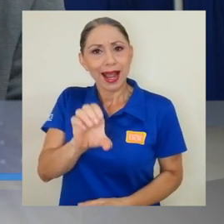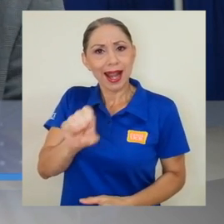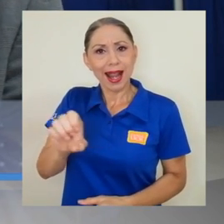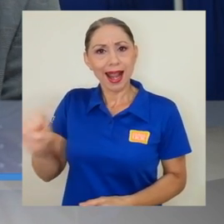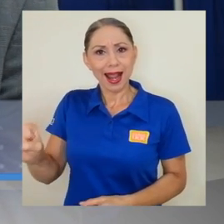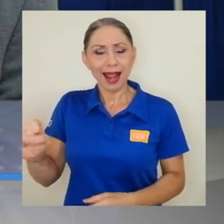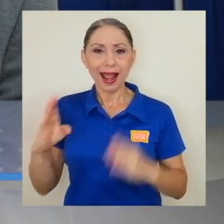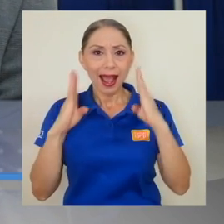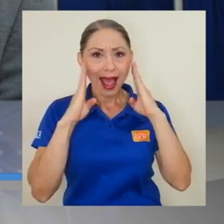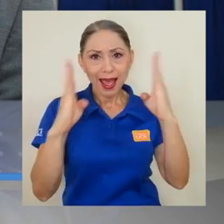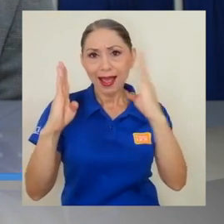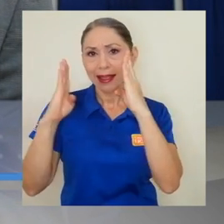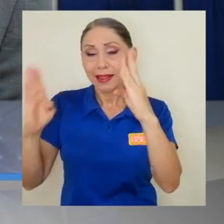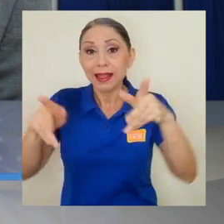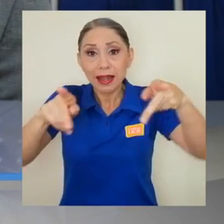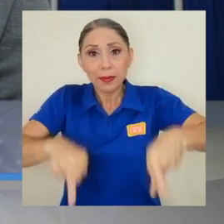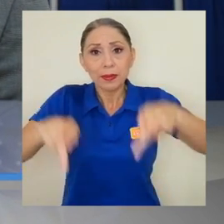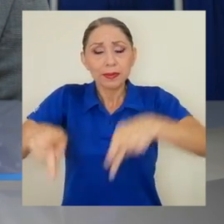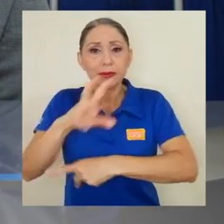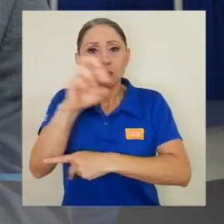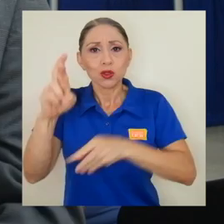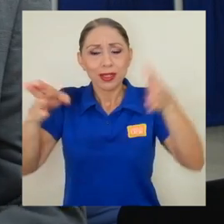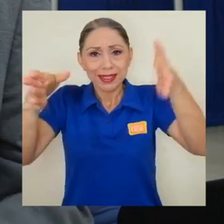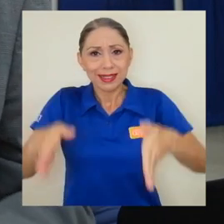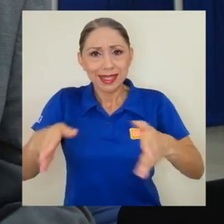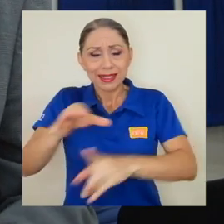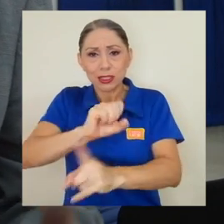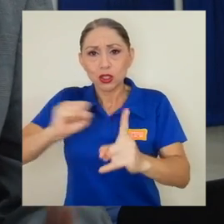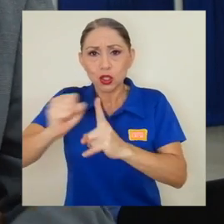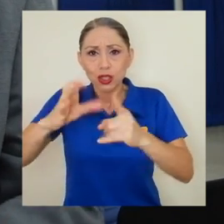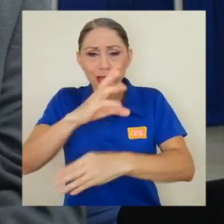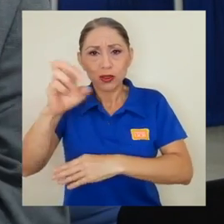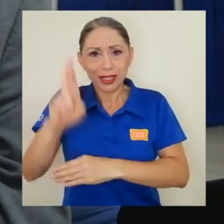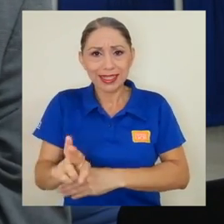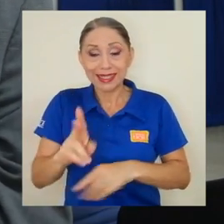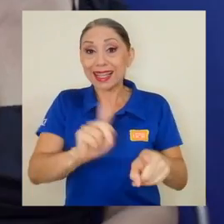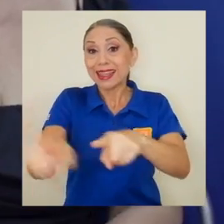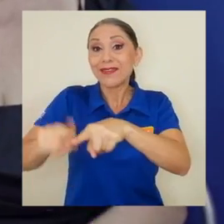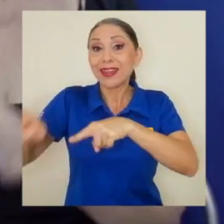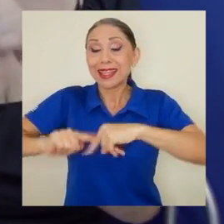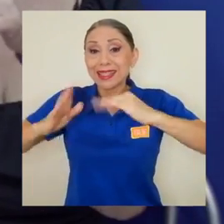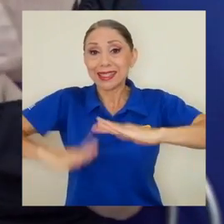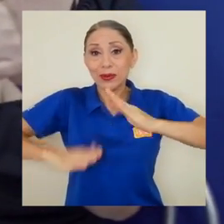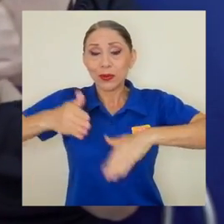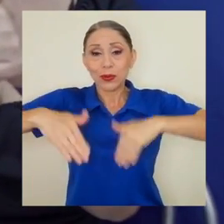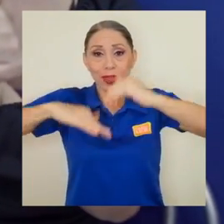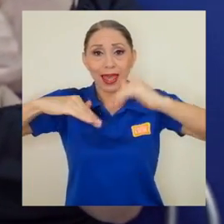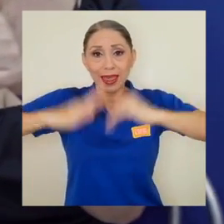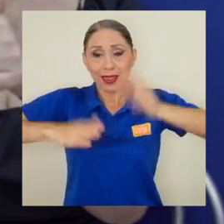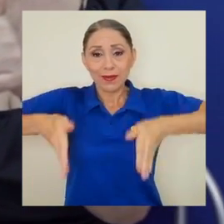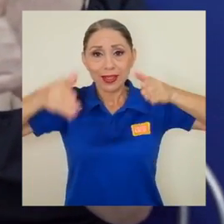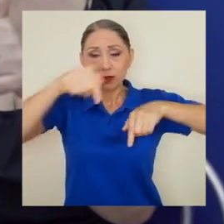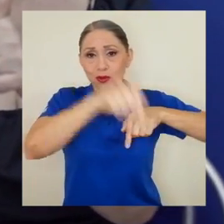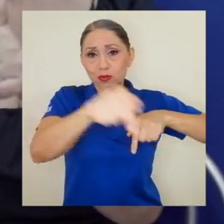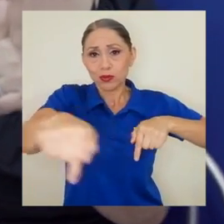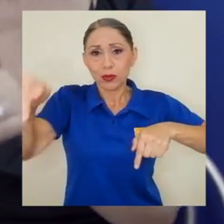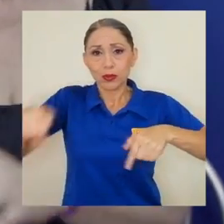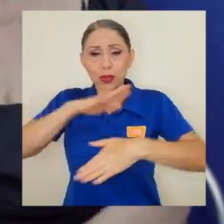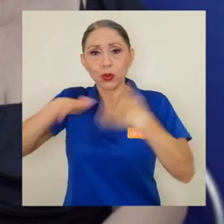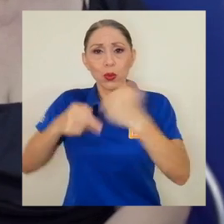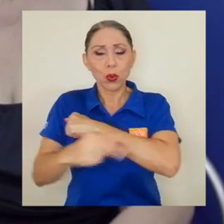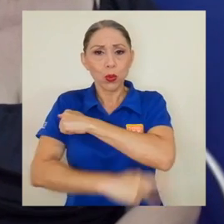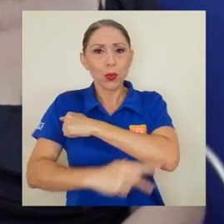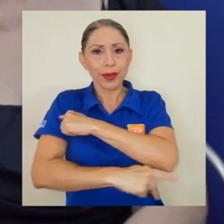atender a la sociedad costarricense en las diferentes infraestructuras que tenemos en todo el territorio nacional.